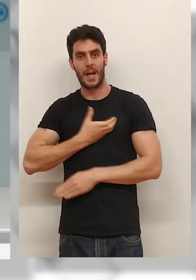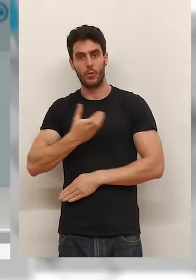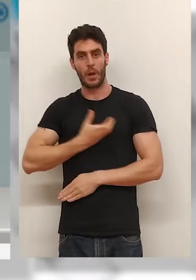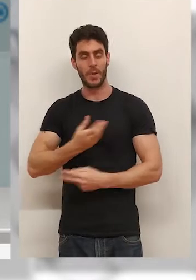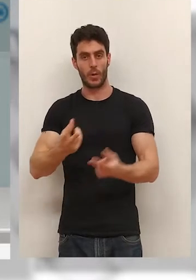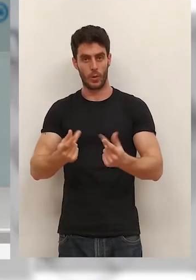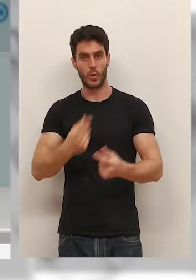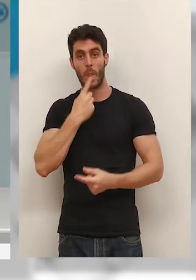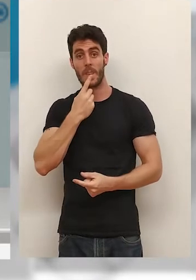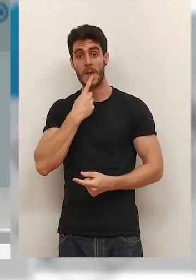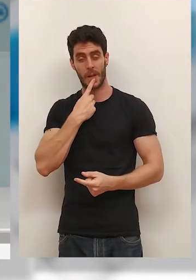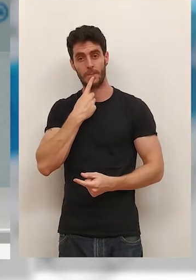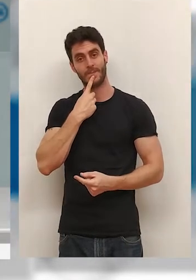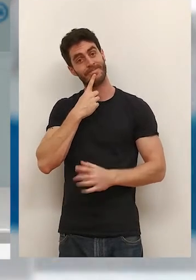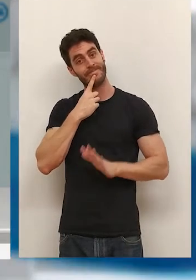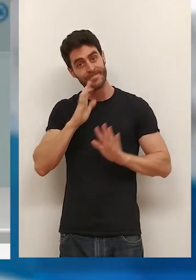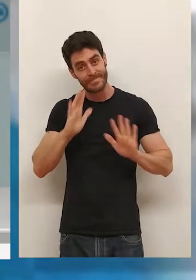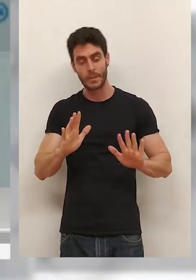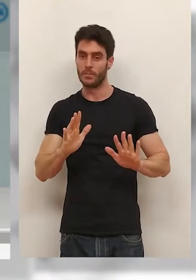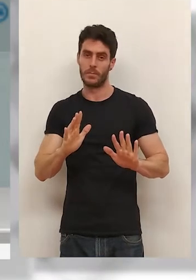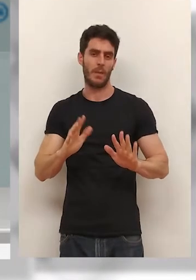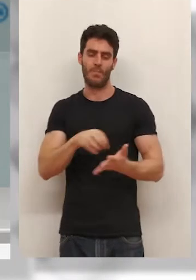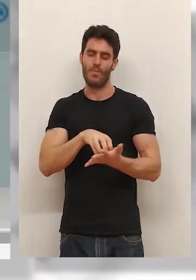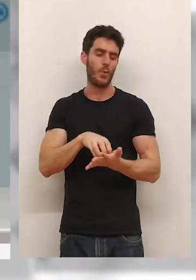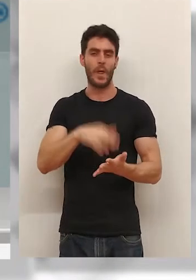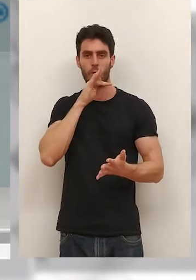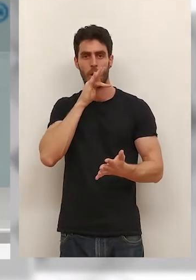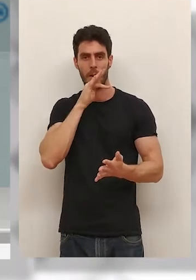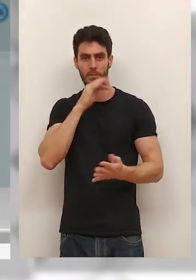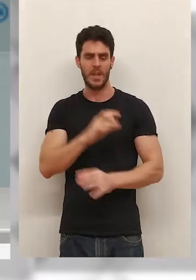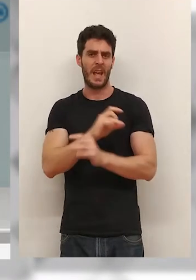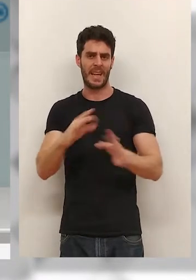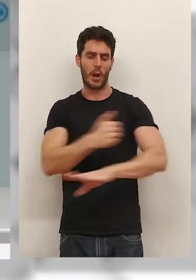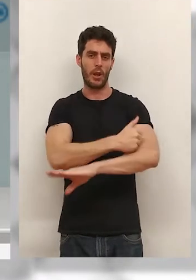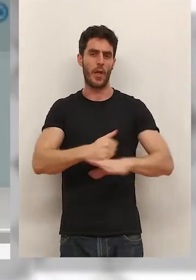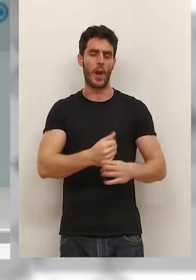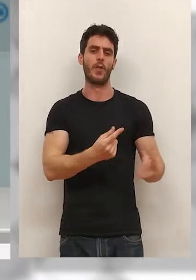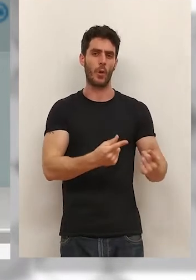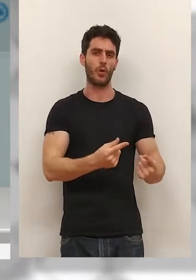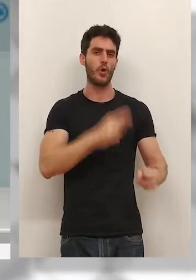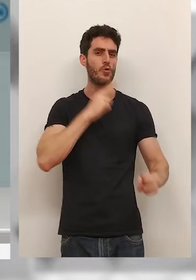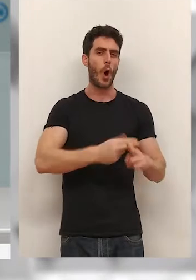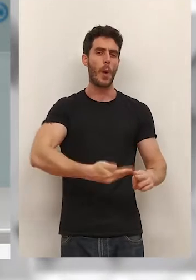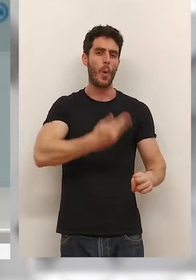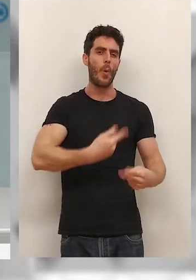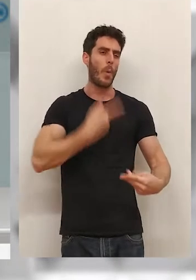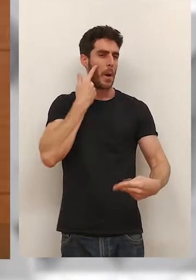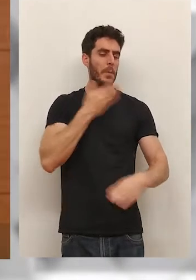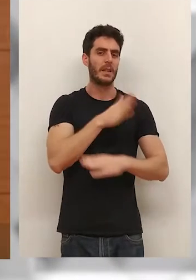Logroño dice que todavía no toca y considera que a los logroñeses no les preocupan los nombres sino los proyectos.